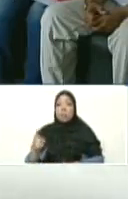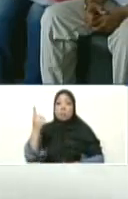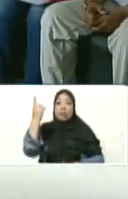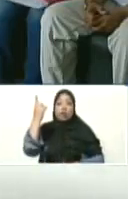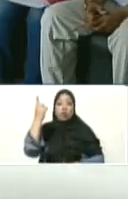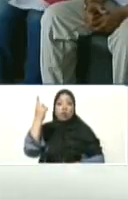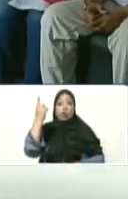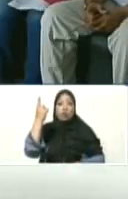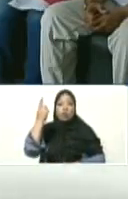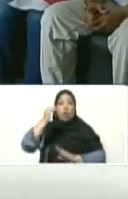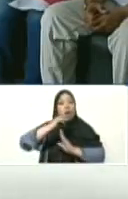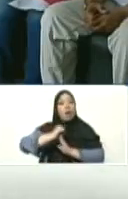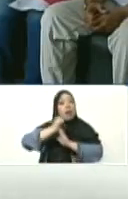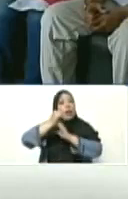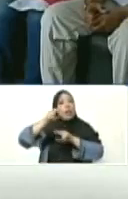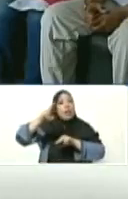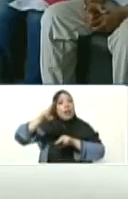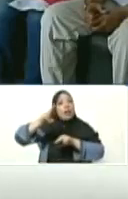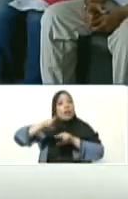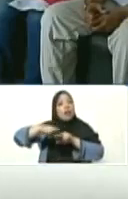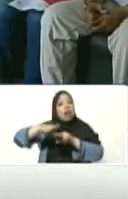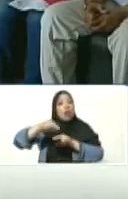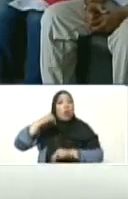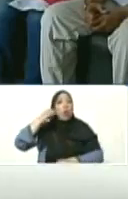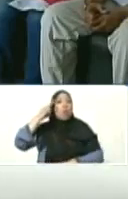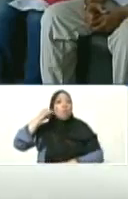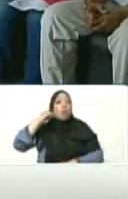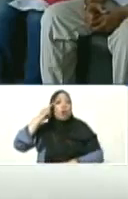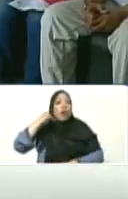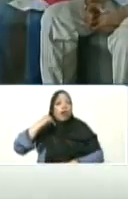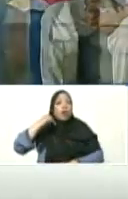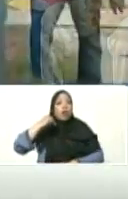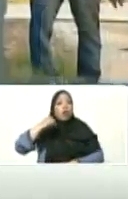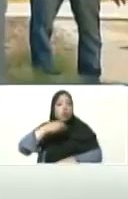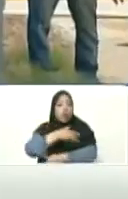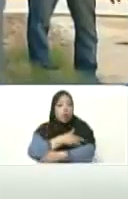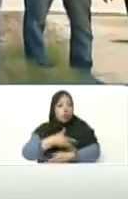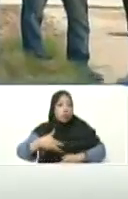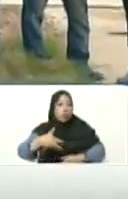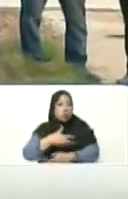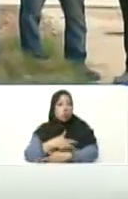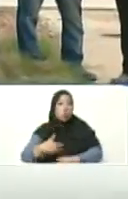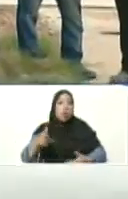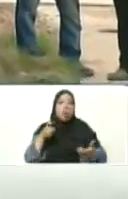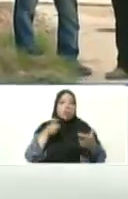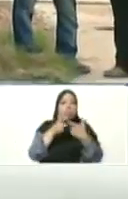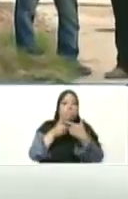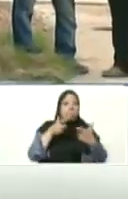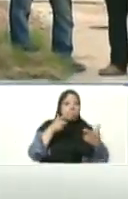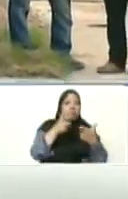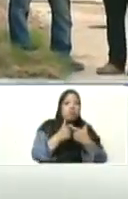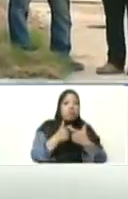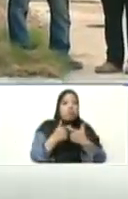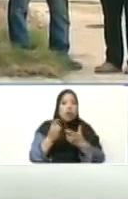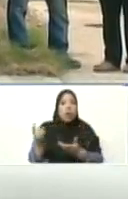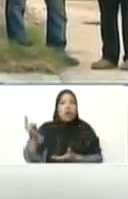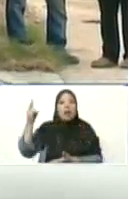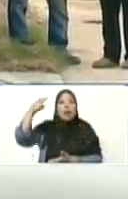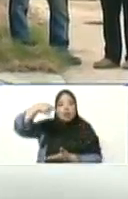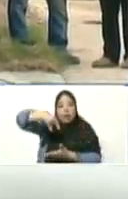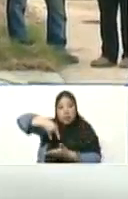cuando el negro primero regó su sangre para caer en Carabobos